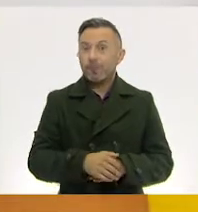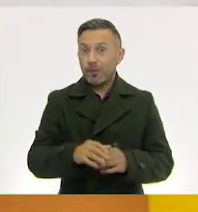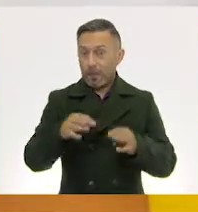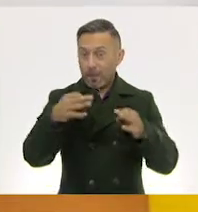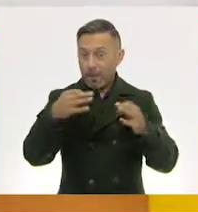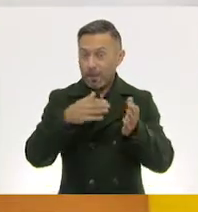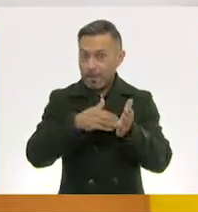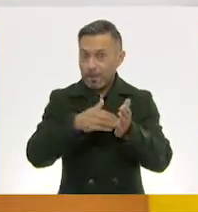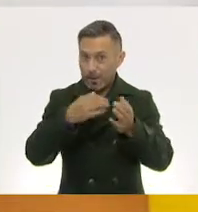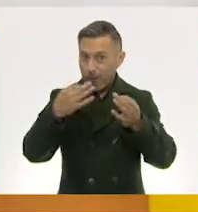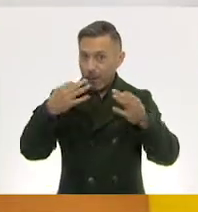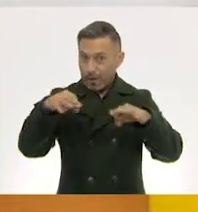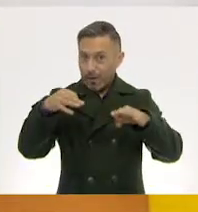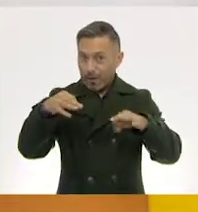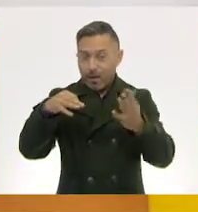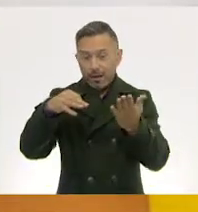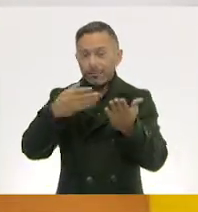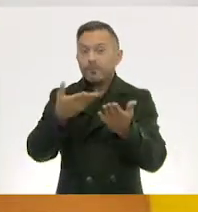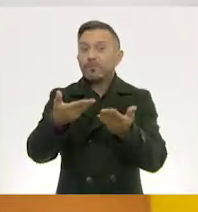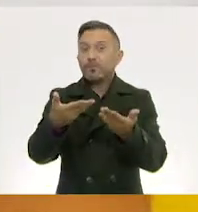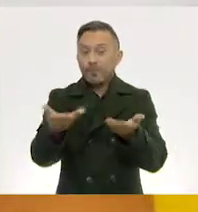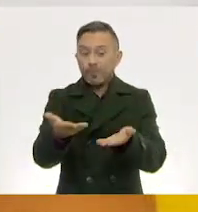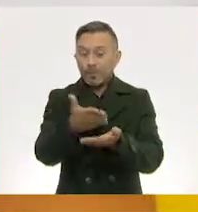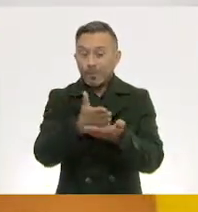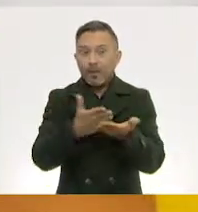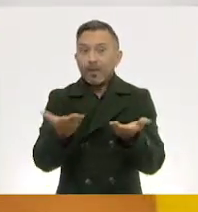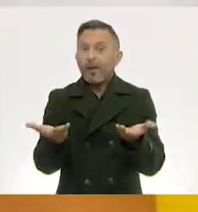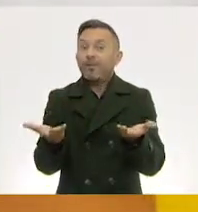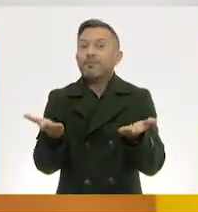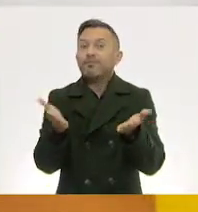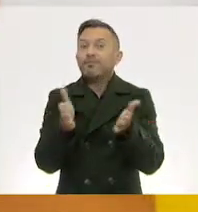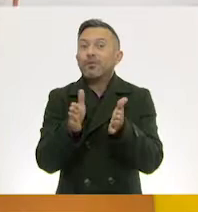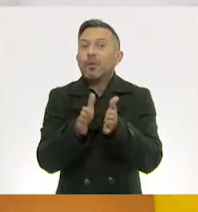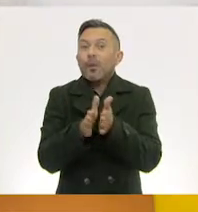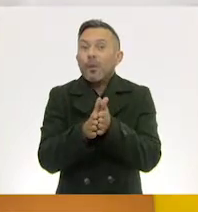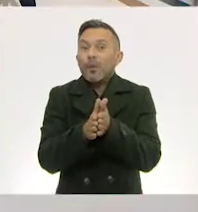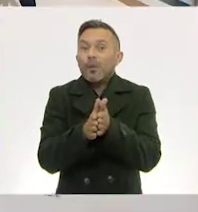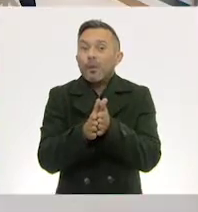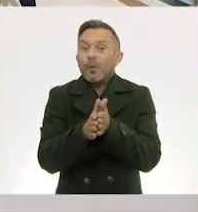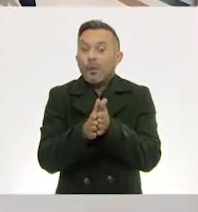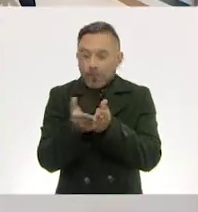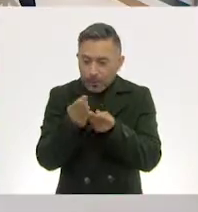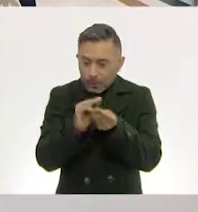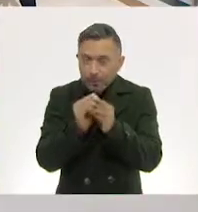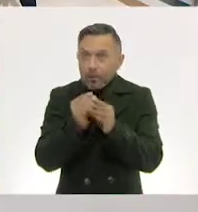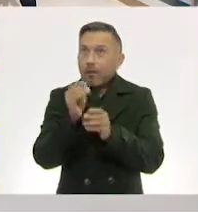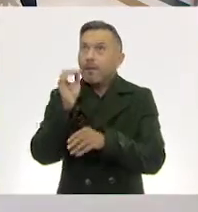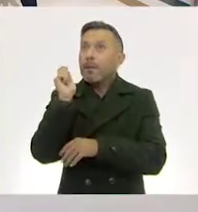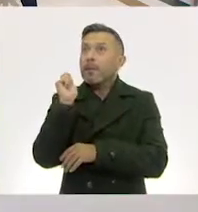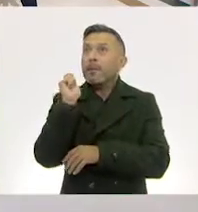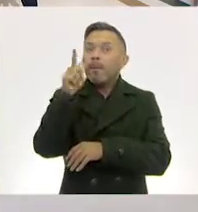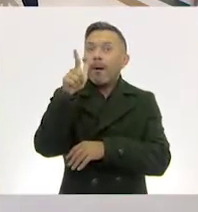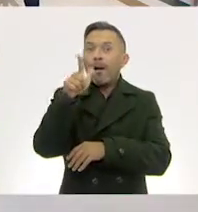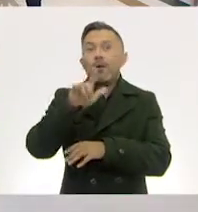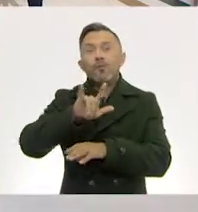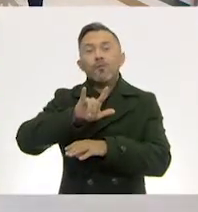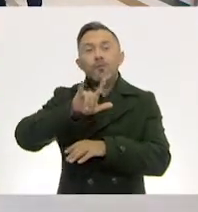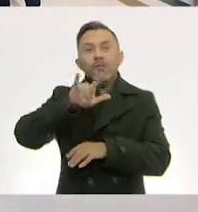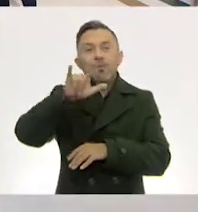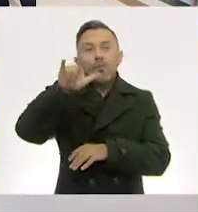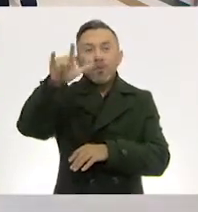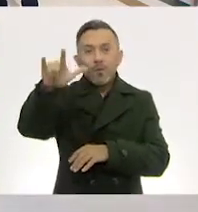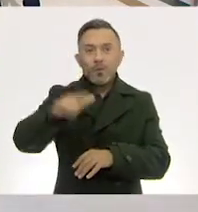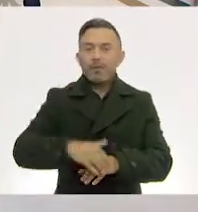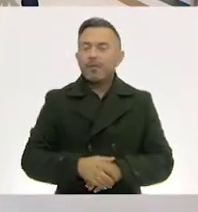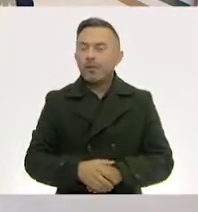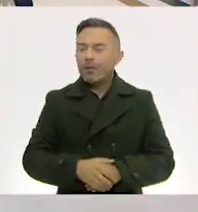papel la doblan y se convierte en un... En un avión. Avioncito. ¿Cómo te